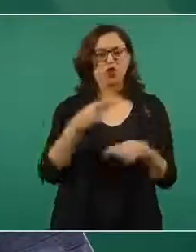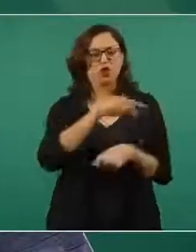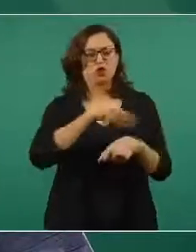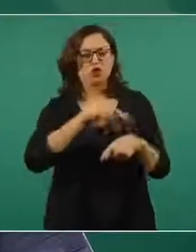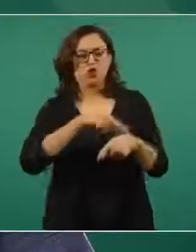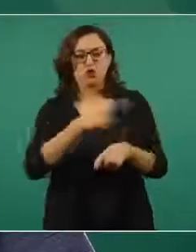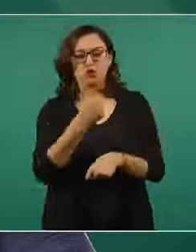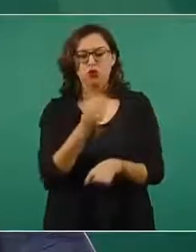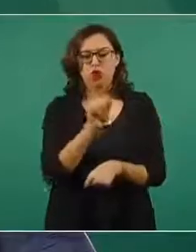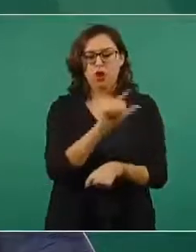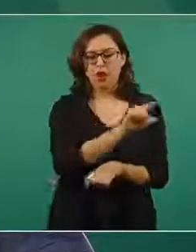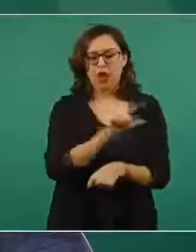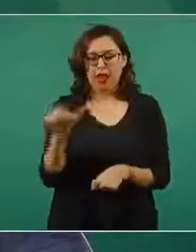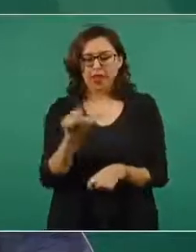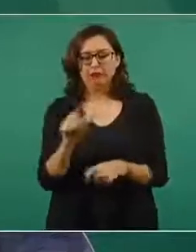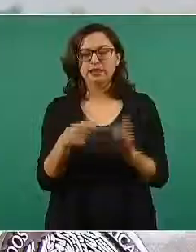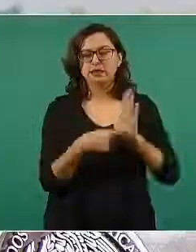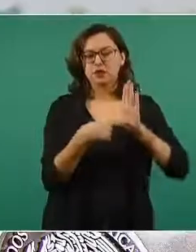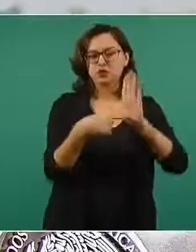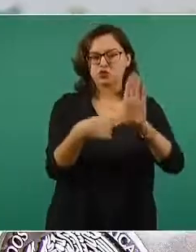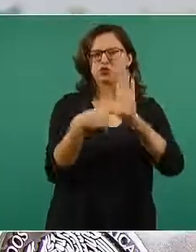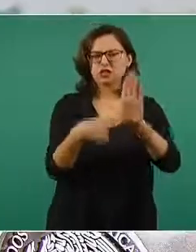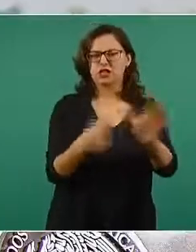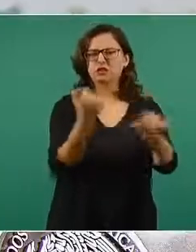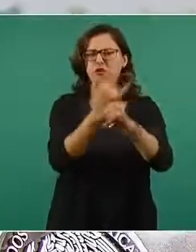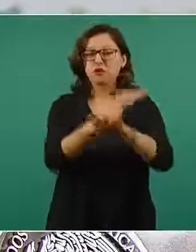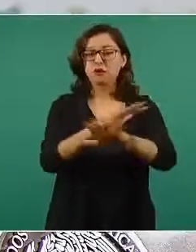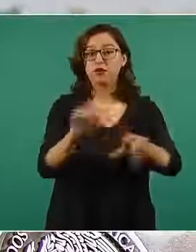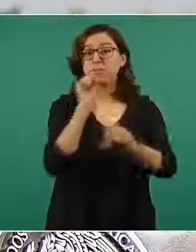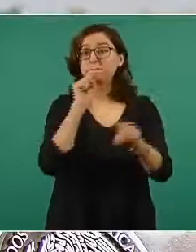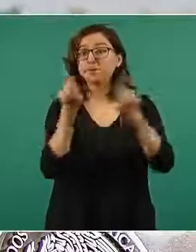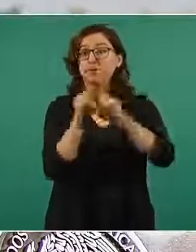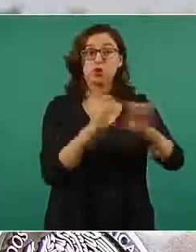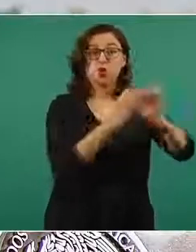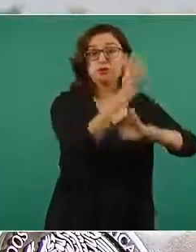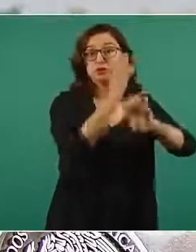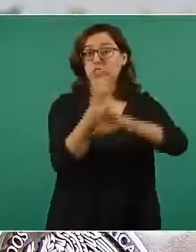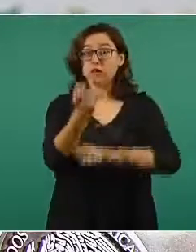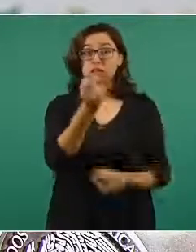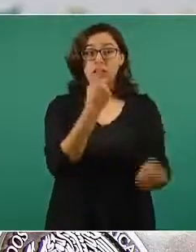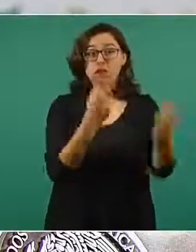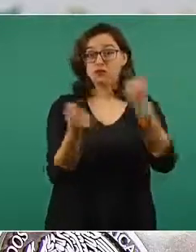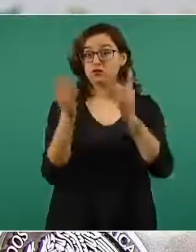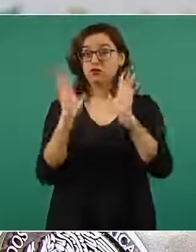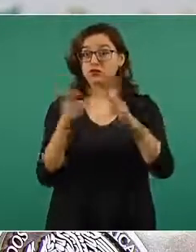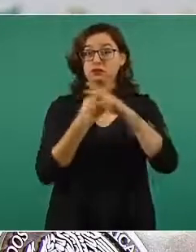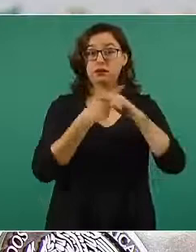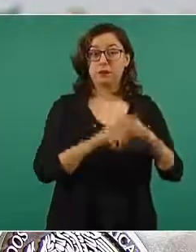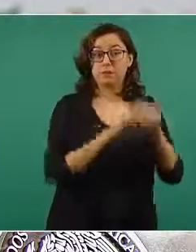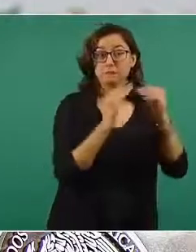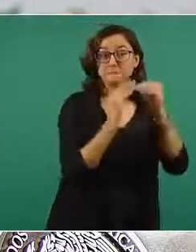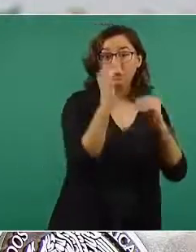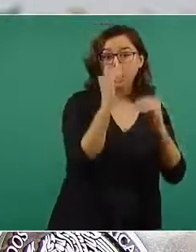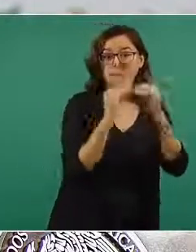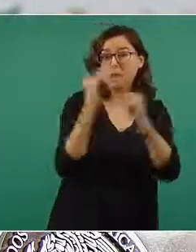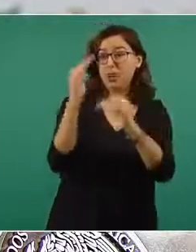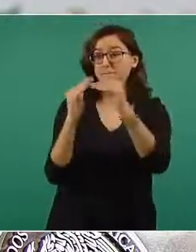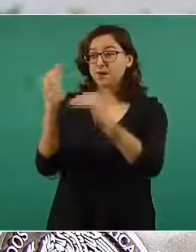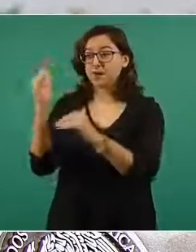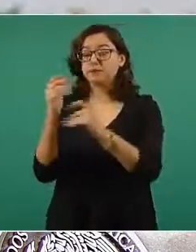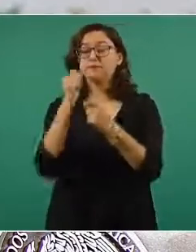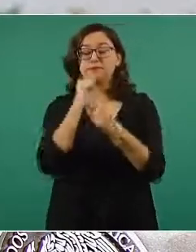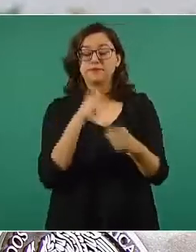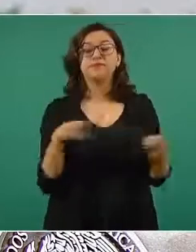qué estados existe un leve repunte y la estrategia de vacunación en los grupos prioritarios guiados, como es